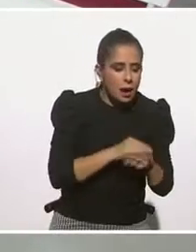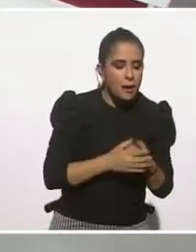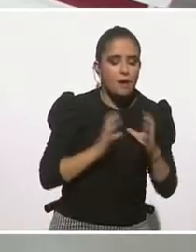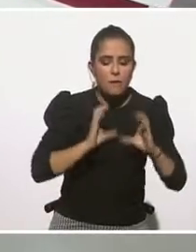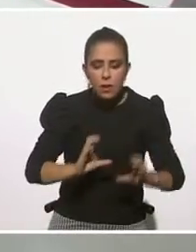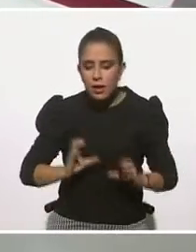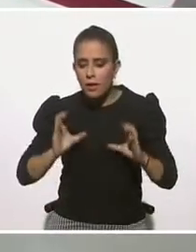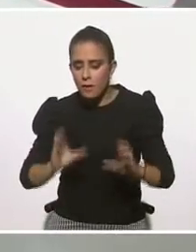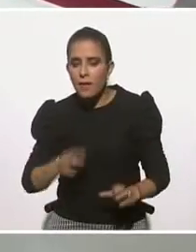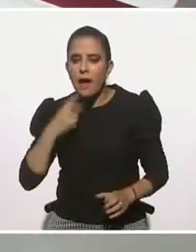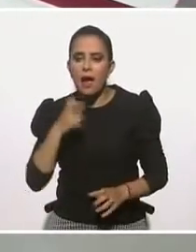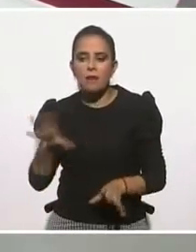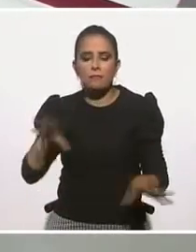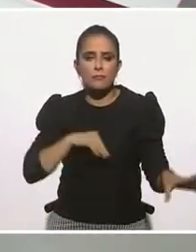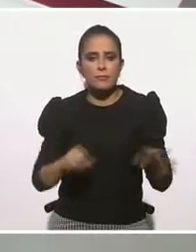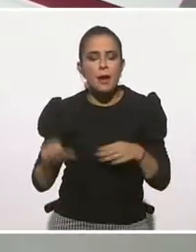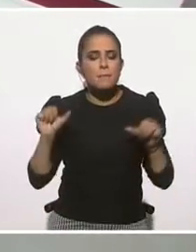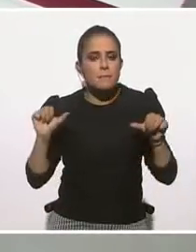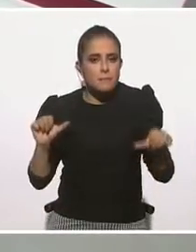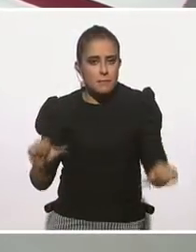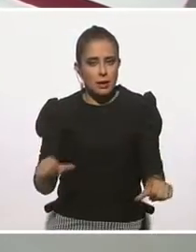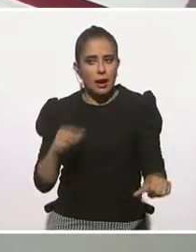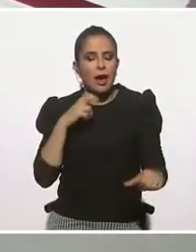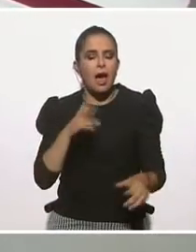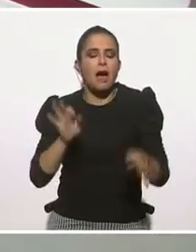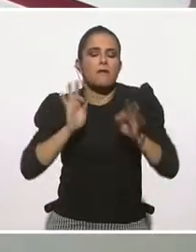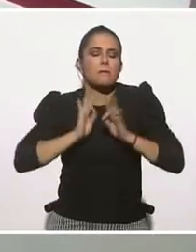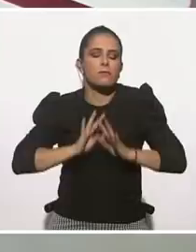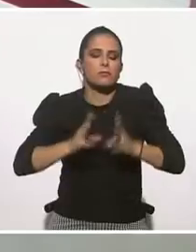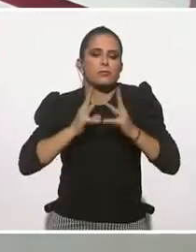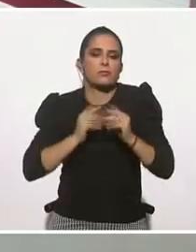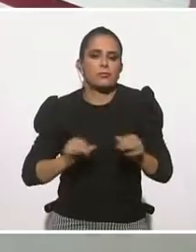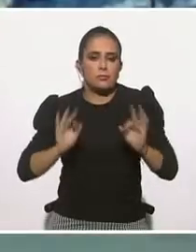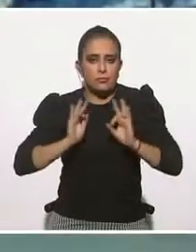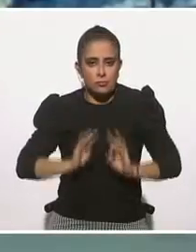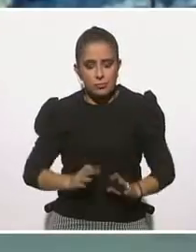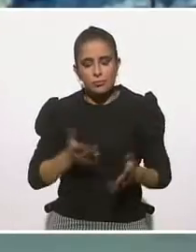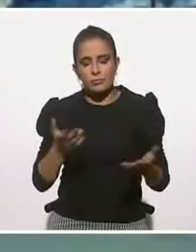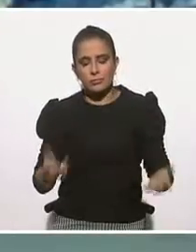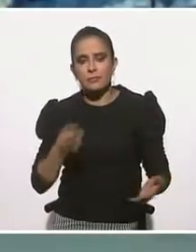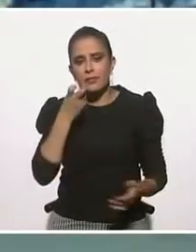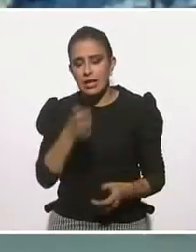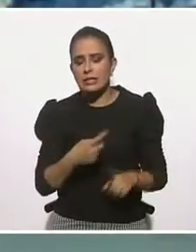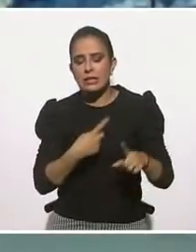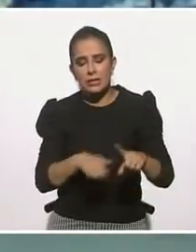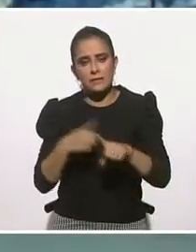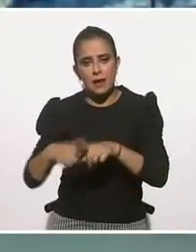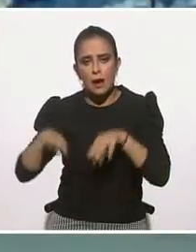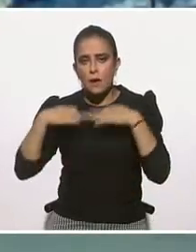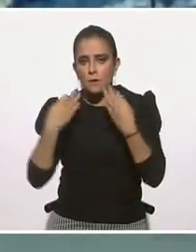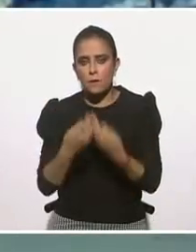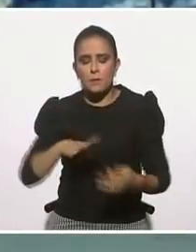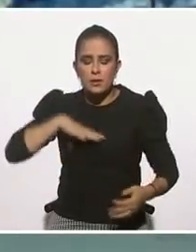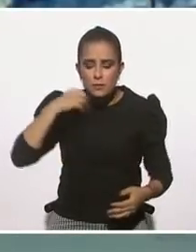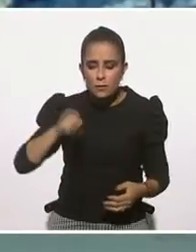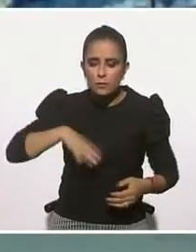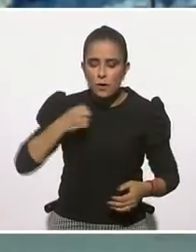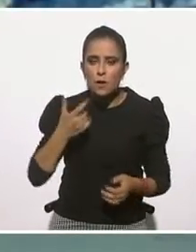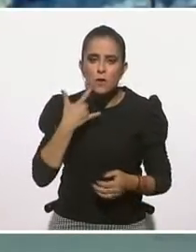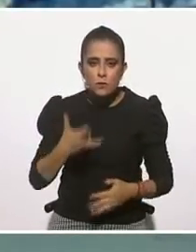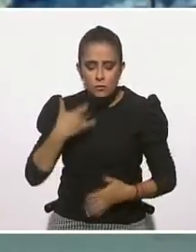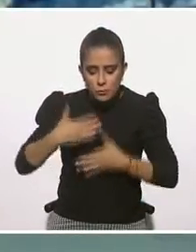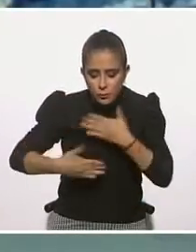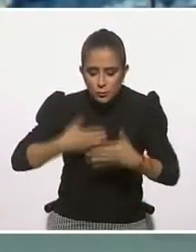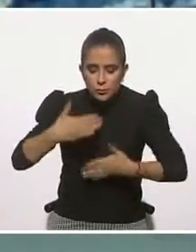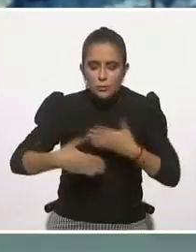sociedad puede ir favoreciendo en algunos elementos todos estos puntos de resiliencia, ¿no? Entonces, sí, sí, creo que es más fácil